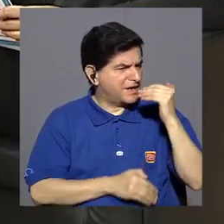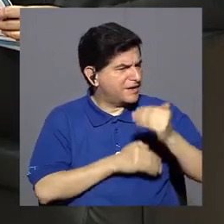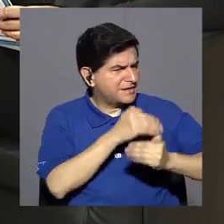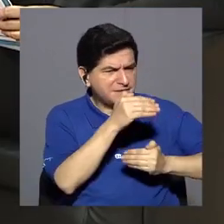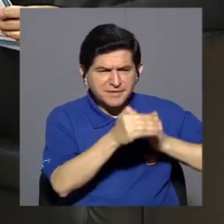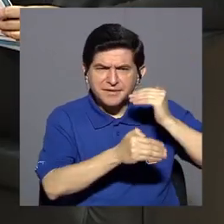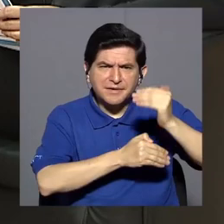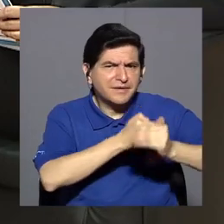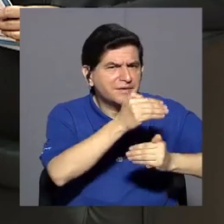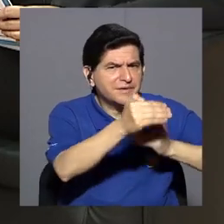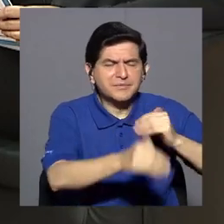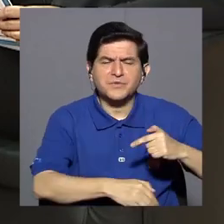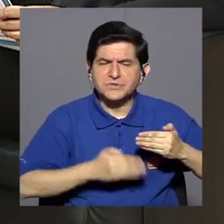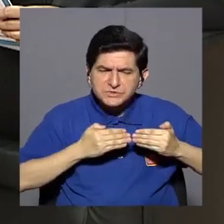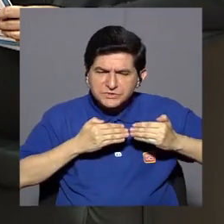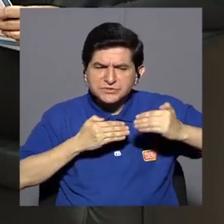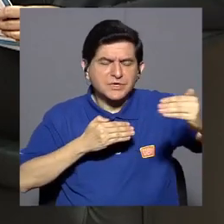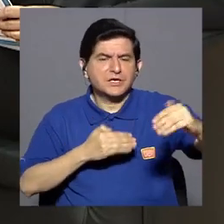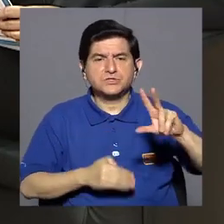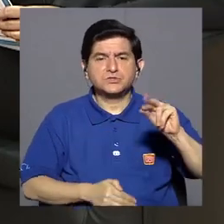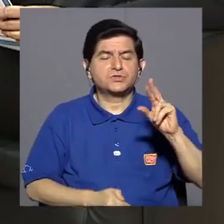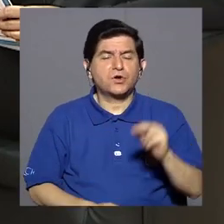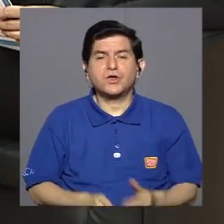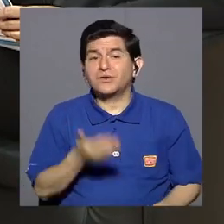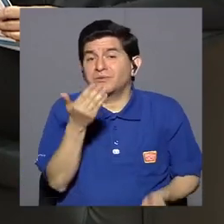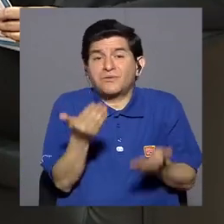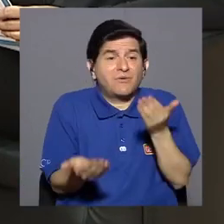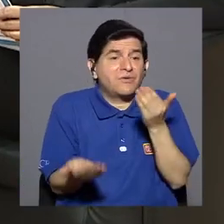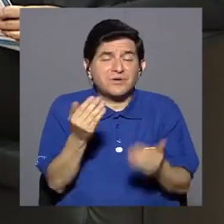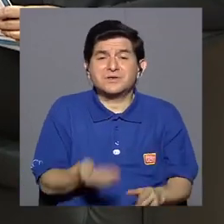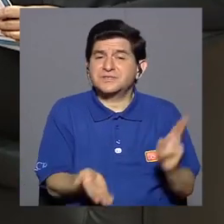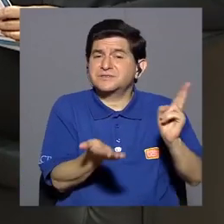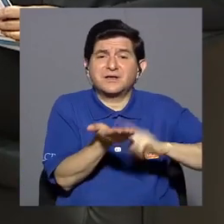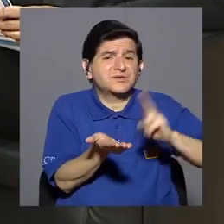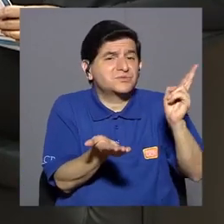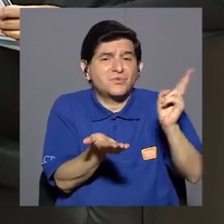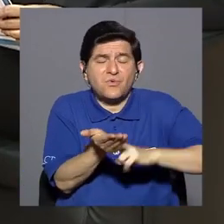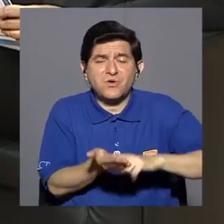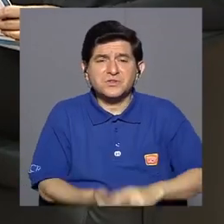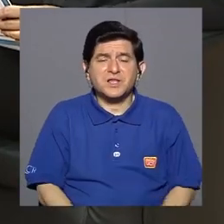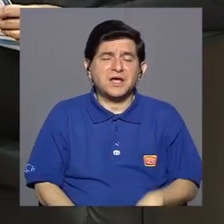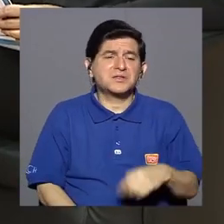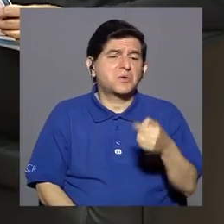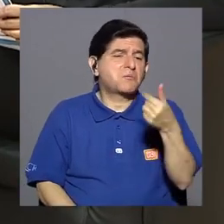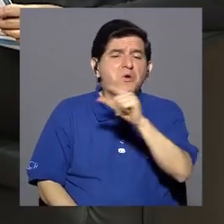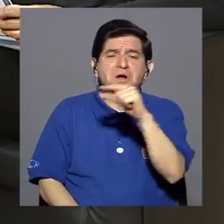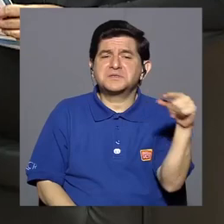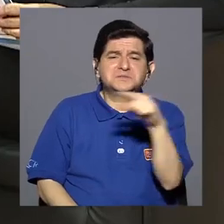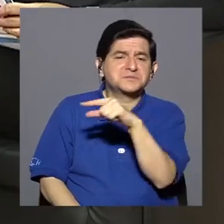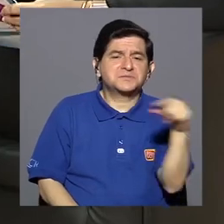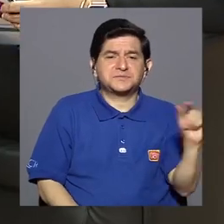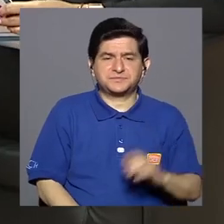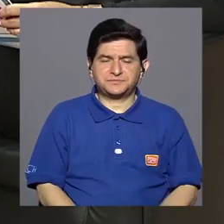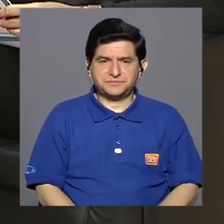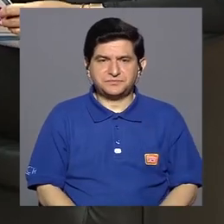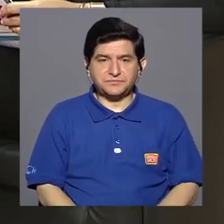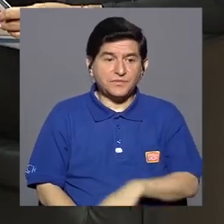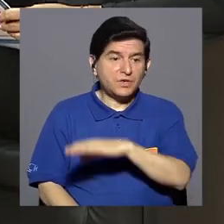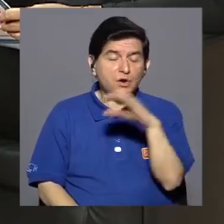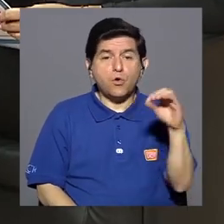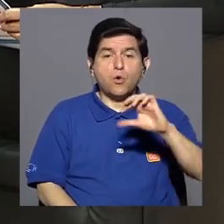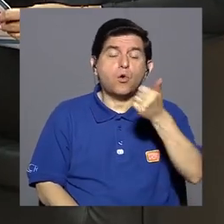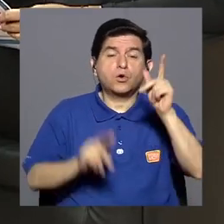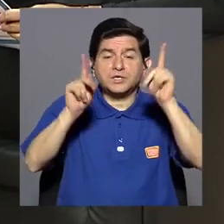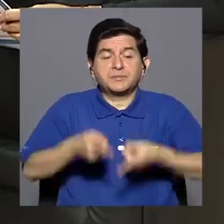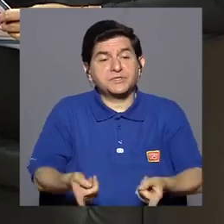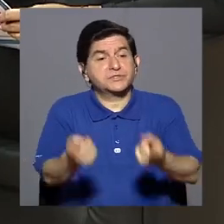proceso, en el tiempo y que no sea un contrato para algunas semanas. ¿Por qué? Si no,